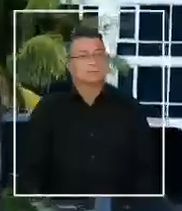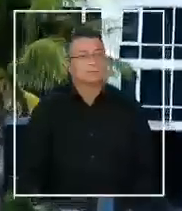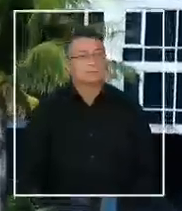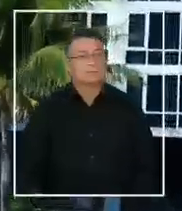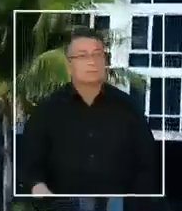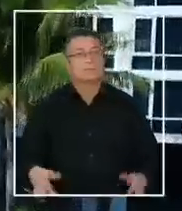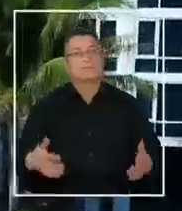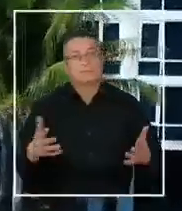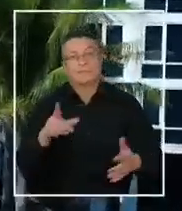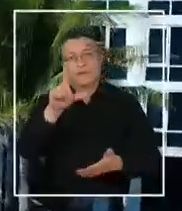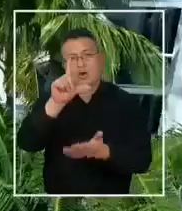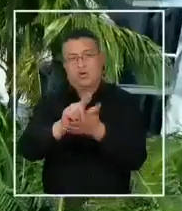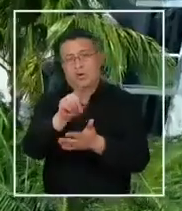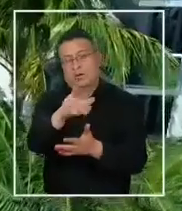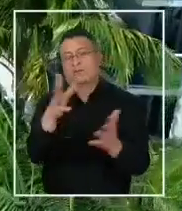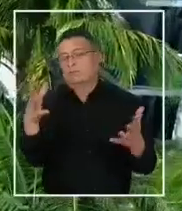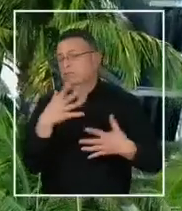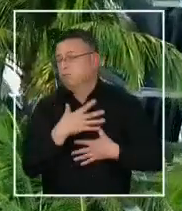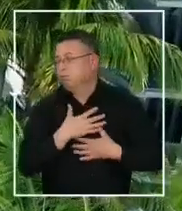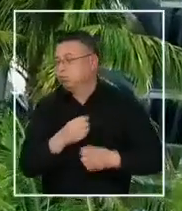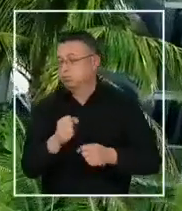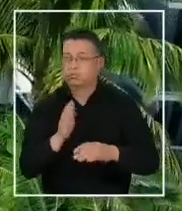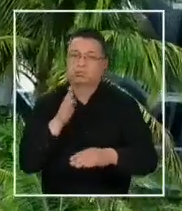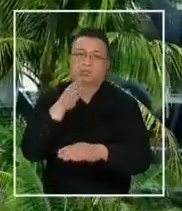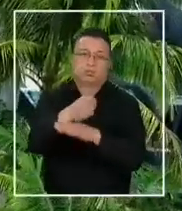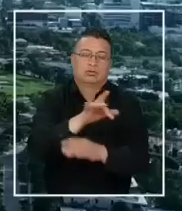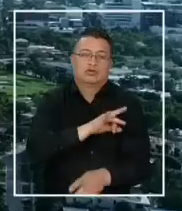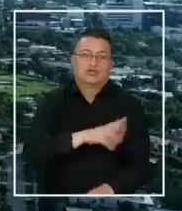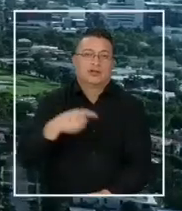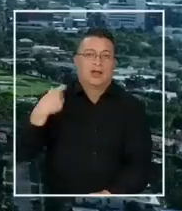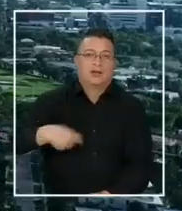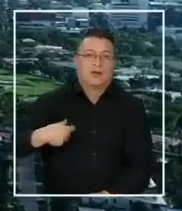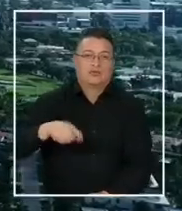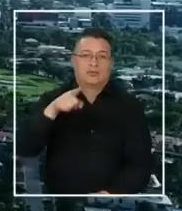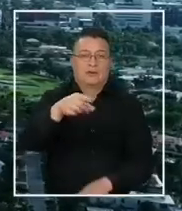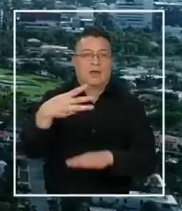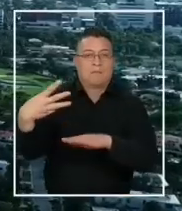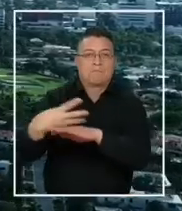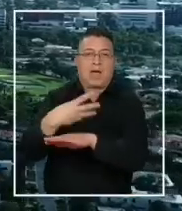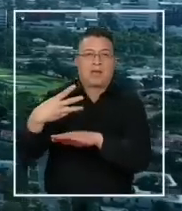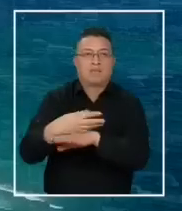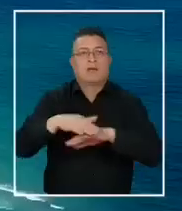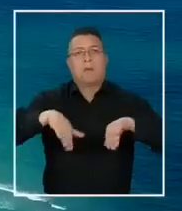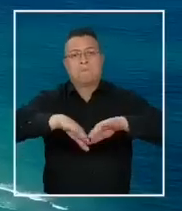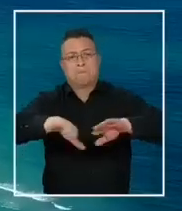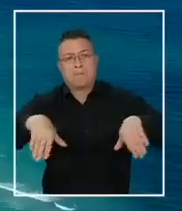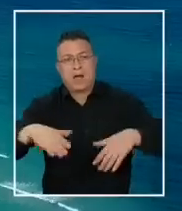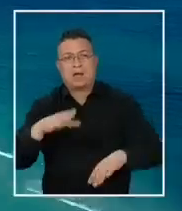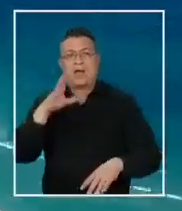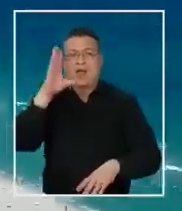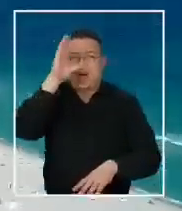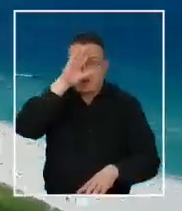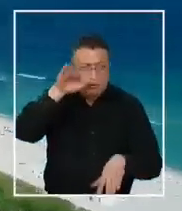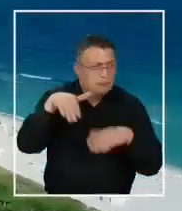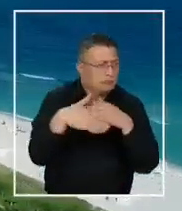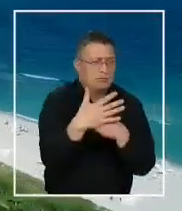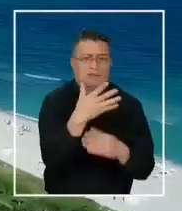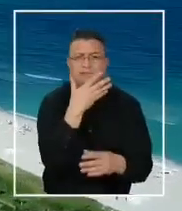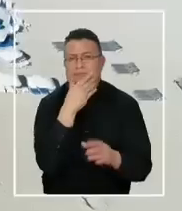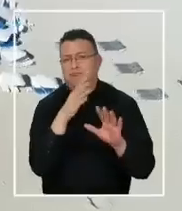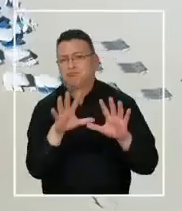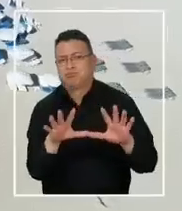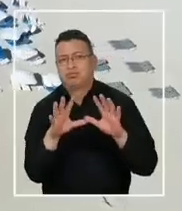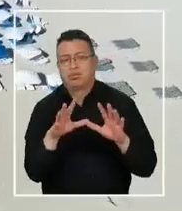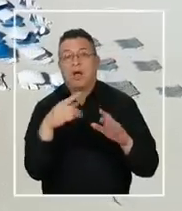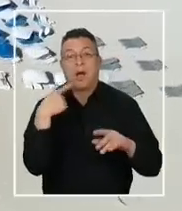Es sin duda el destino favorito de los turistas chilenos en Estados Unidos. Miami destaca por sus playas y su vida nocturna. Sin embargo, los